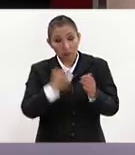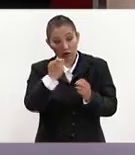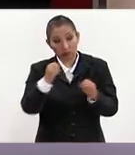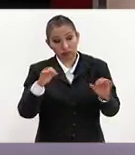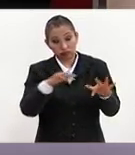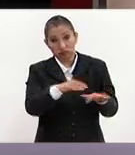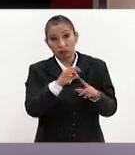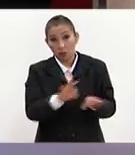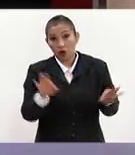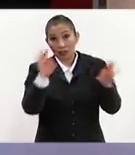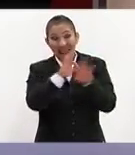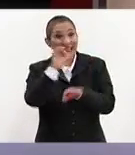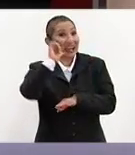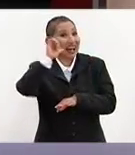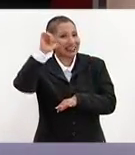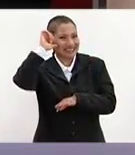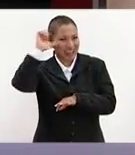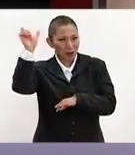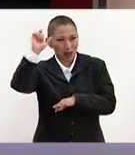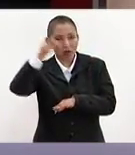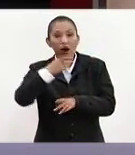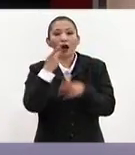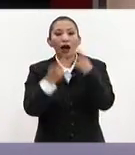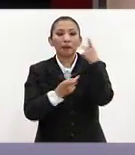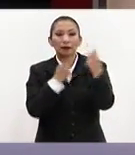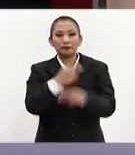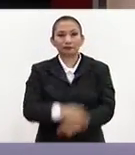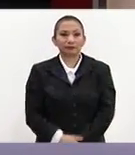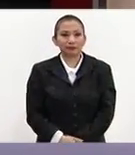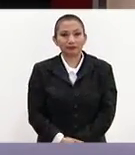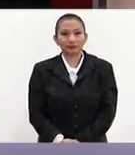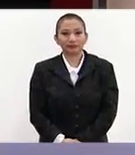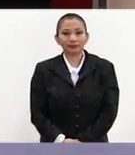el impacto que tuvo ayer durante estas declaraciones que hizo.